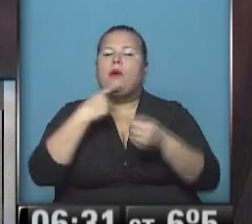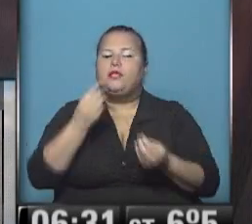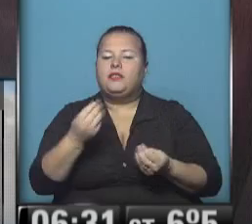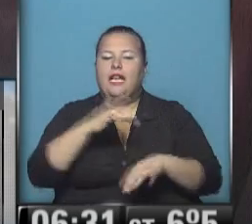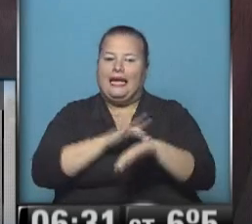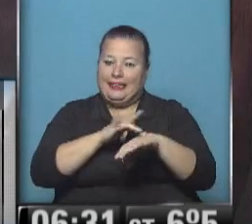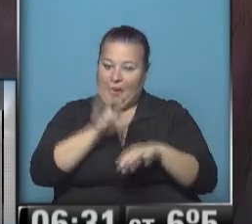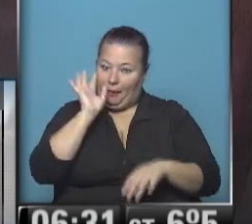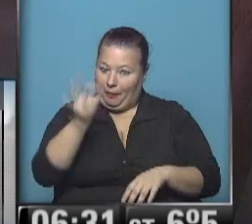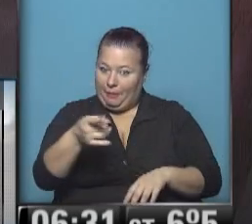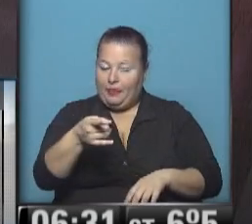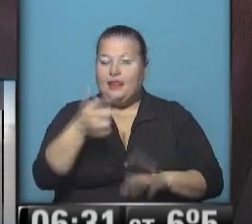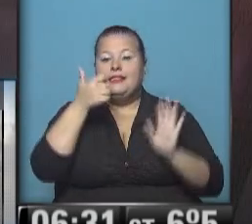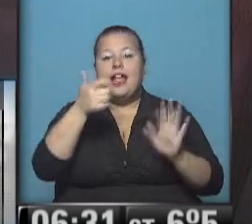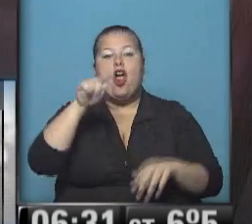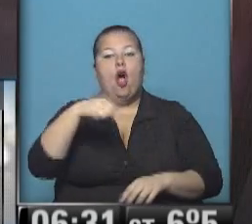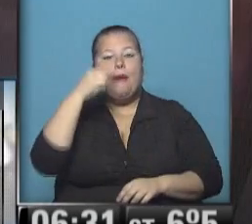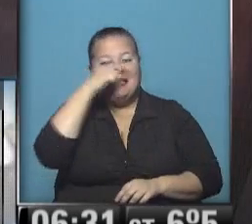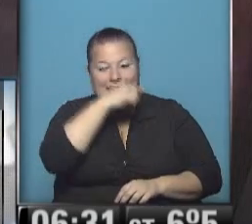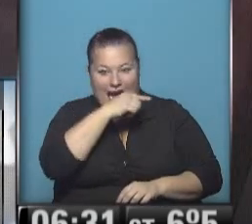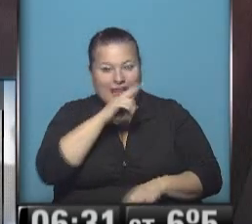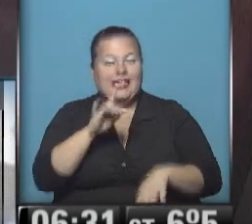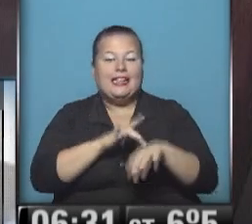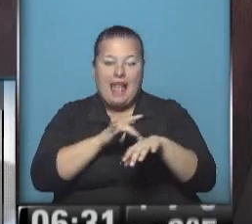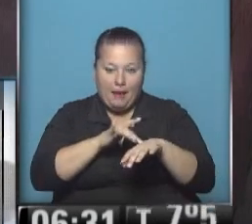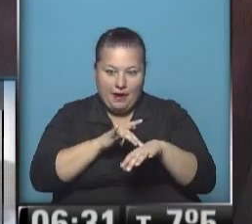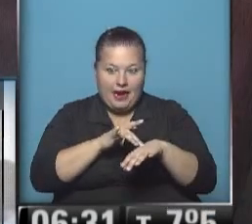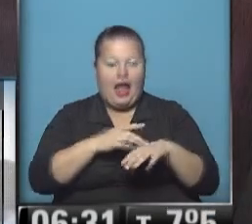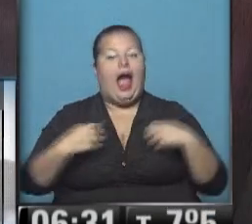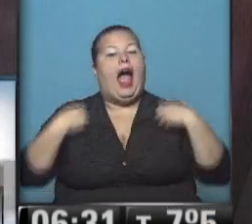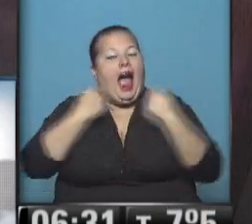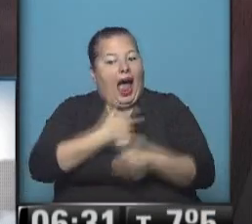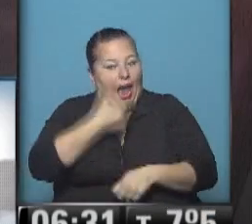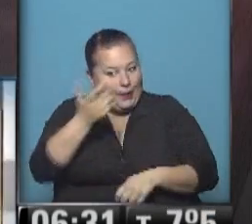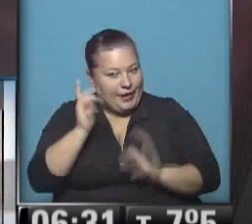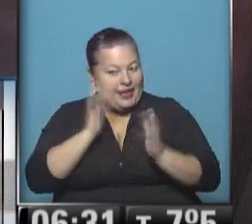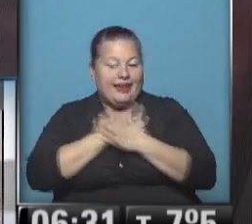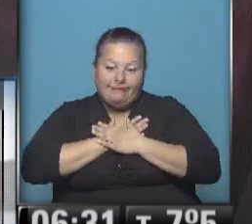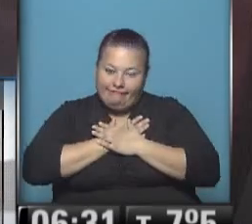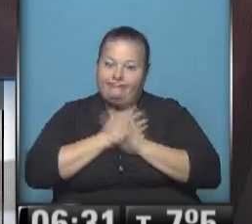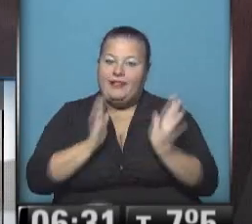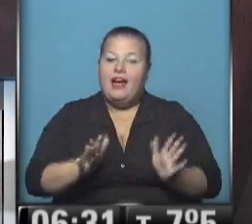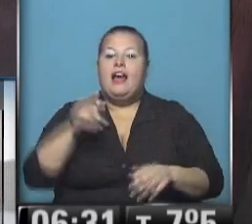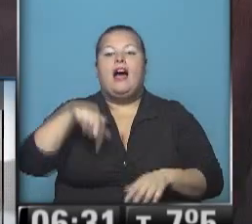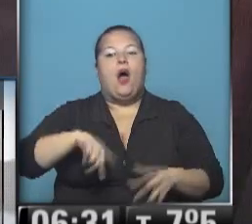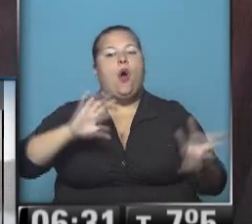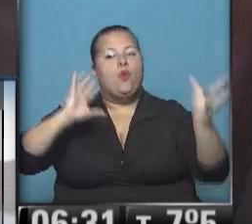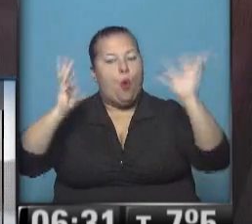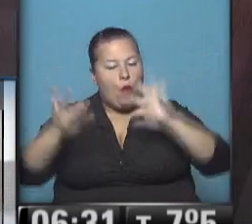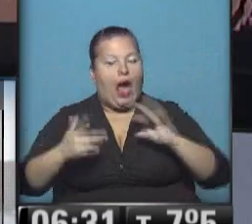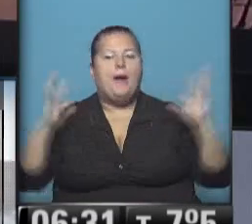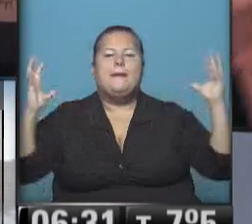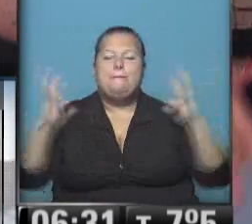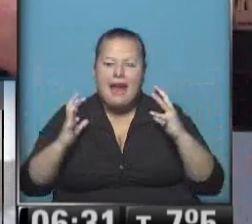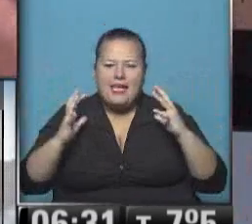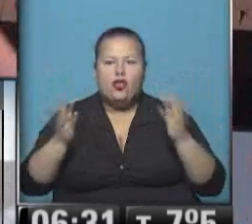sensación térmica! ¡6, 7! ¡A los abrigos, mis amores! ¡Está nublado! ¡La presión